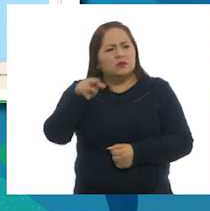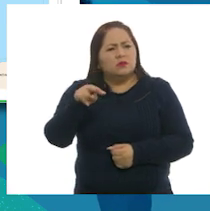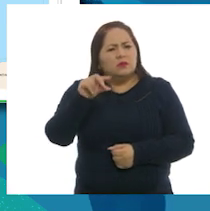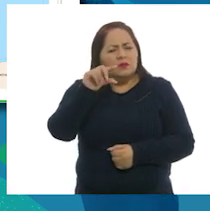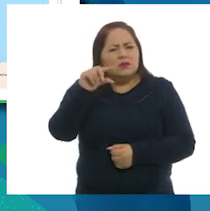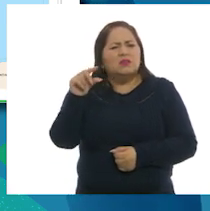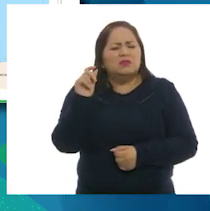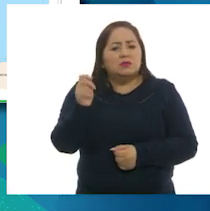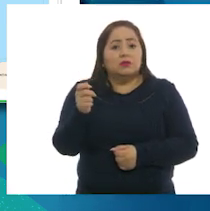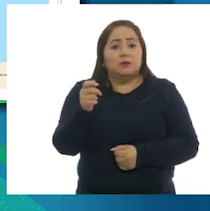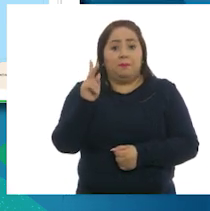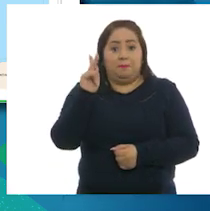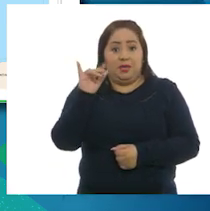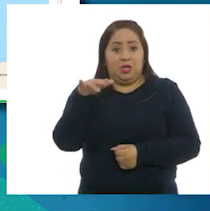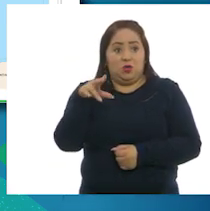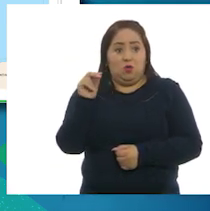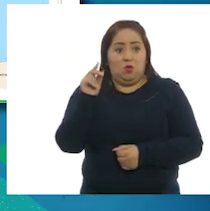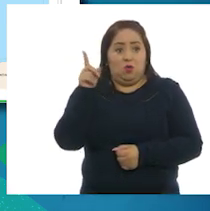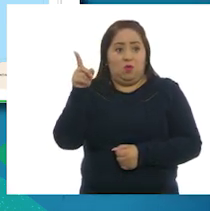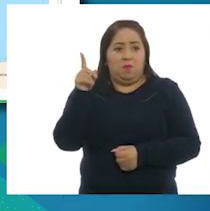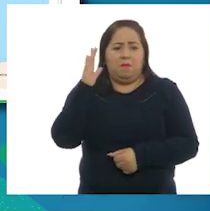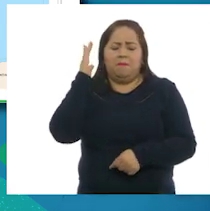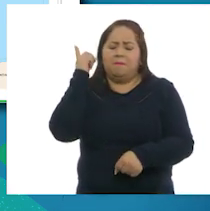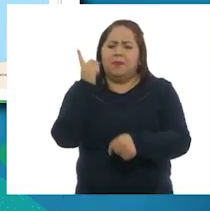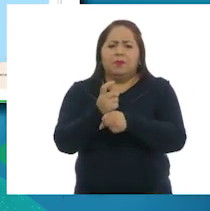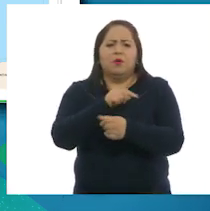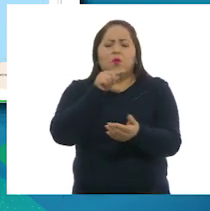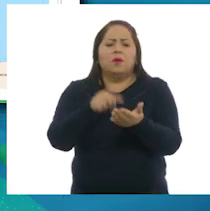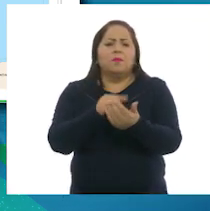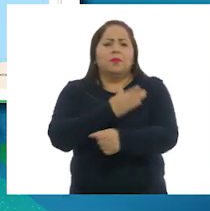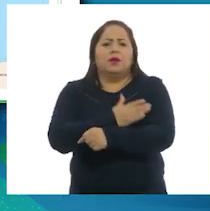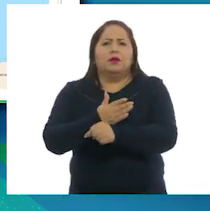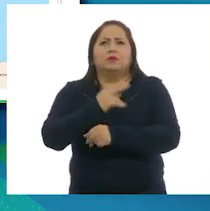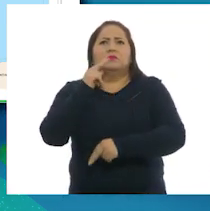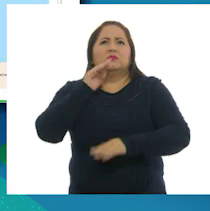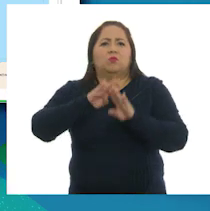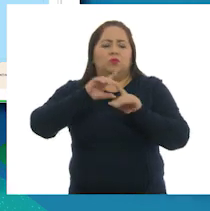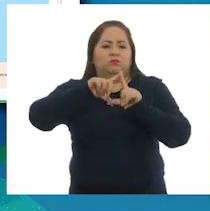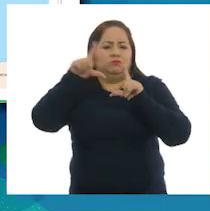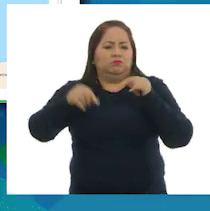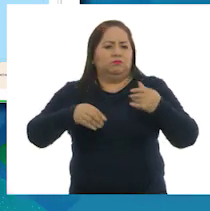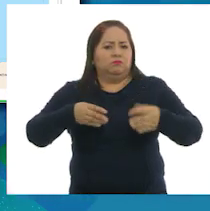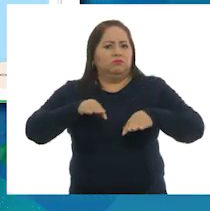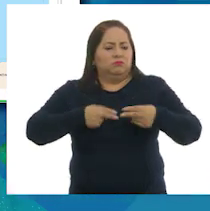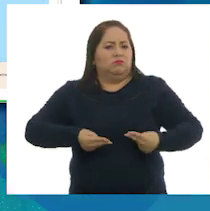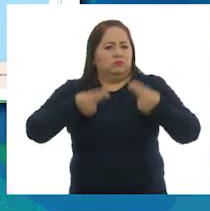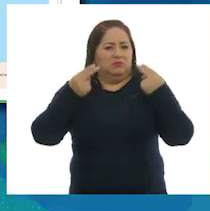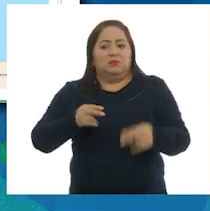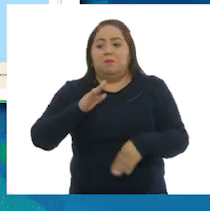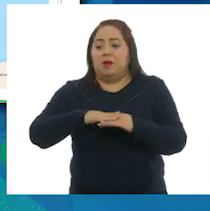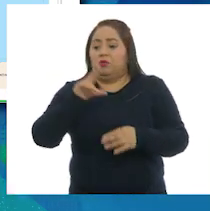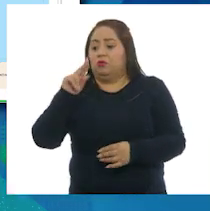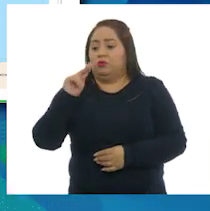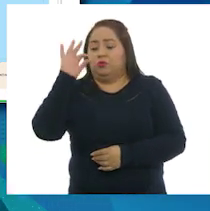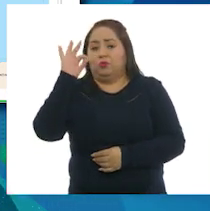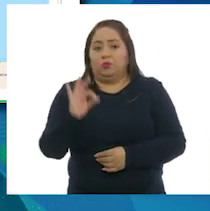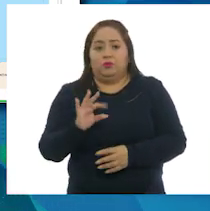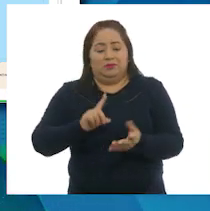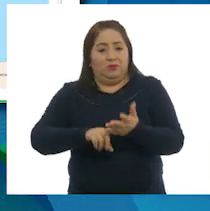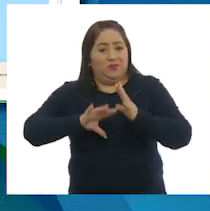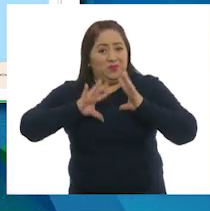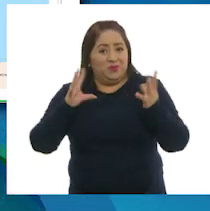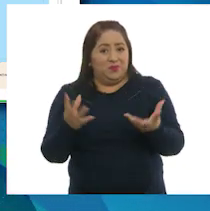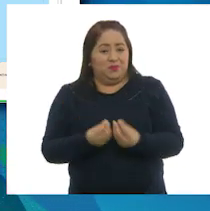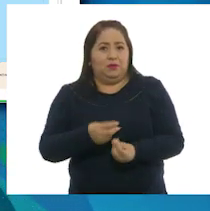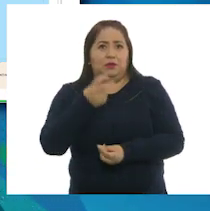cuadro es que el pino es el árbol que más madera aporta a nivel nacional. Más del 80% del total.